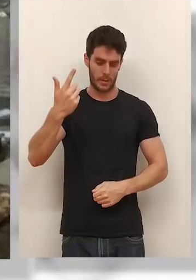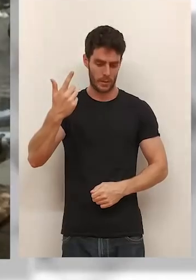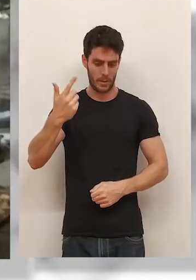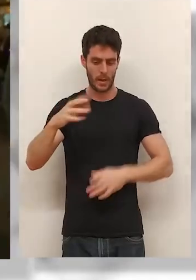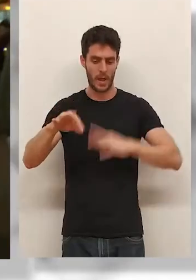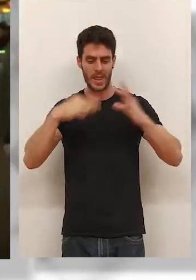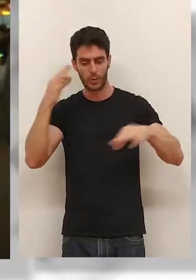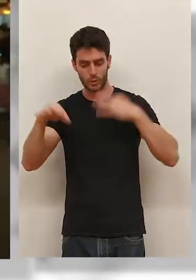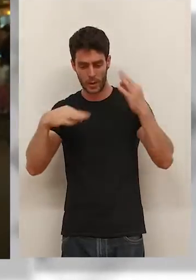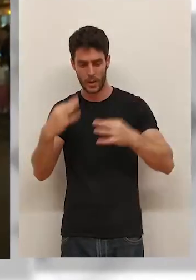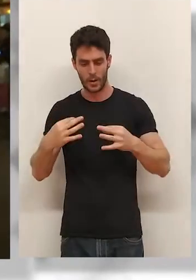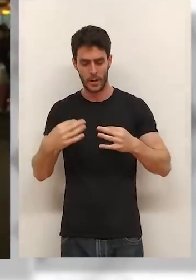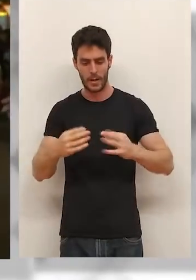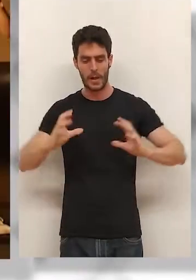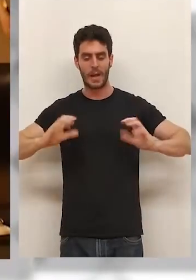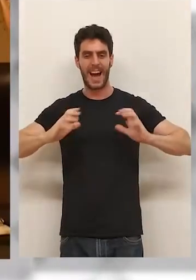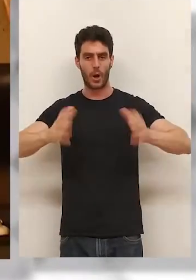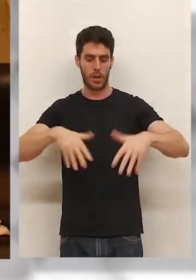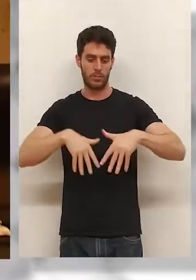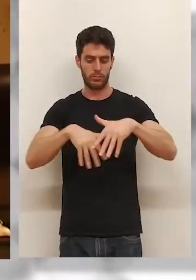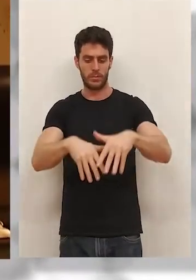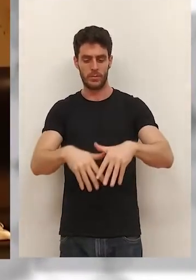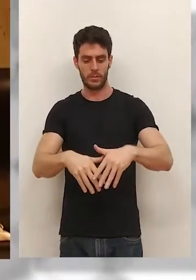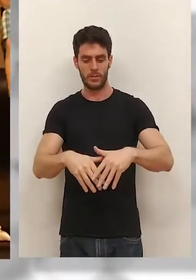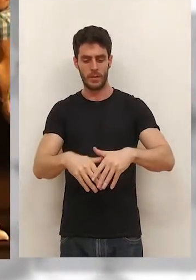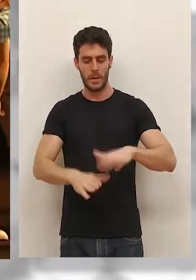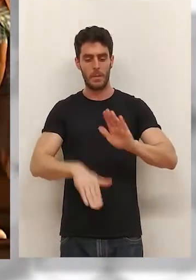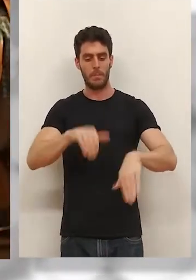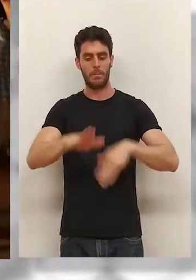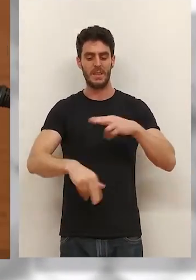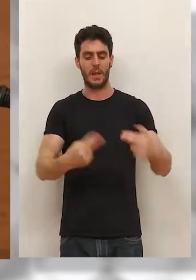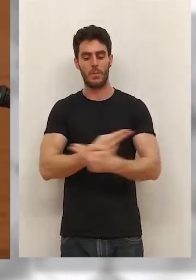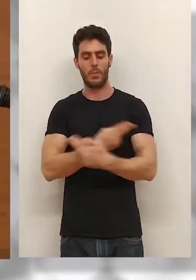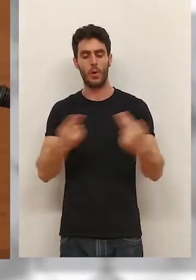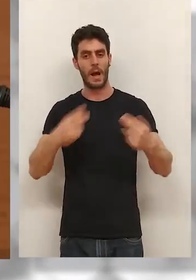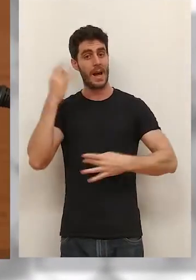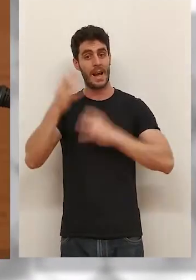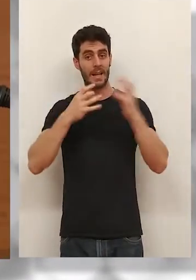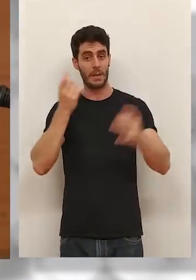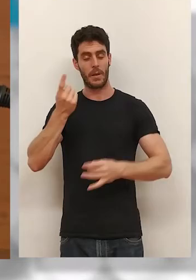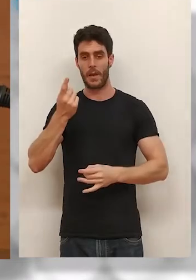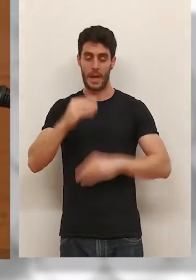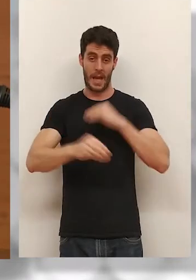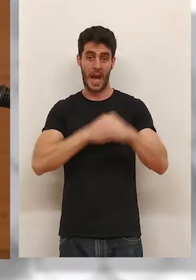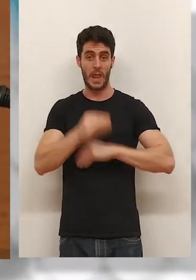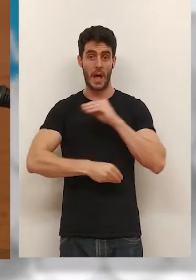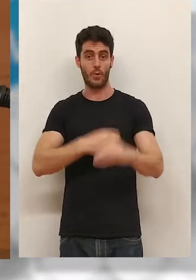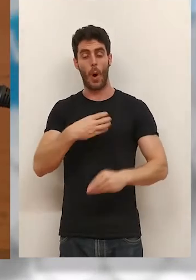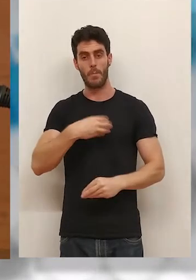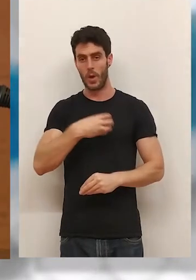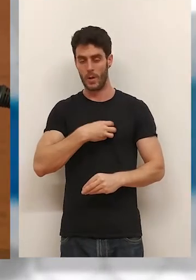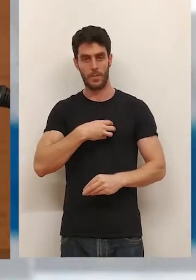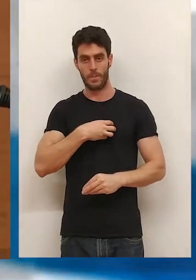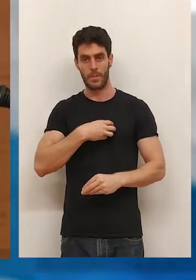degustaciones, el desfile de carrozas, el pisado popular, las actividades que no se pudieron realizar en las pasadas